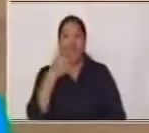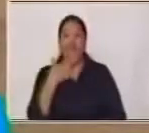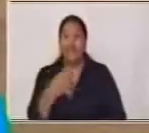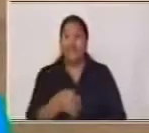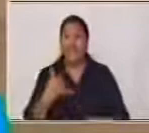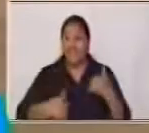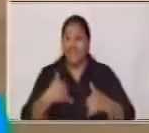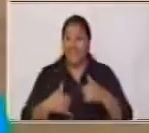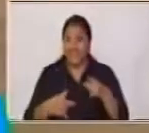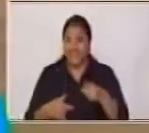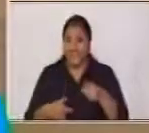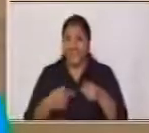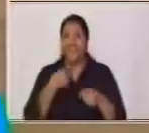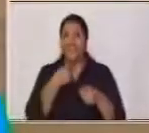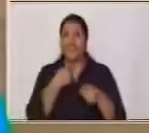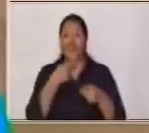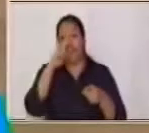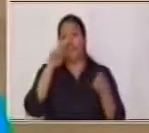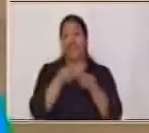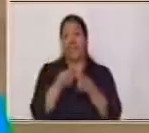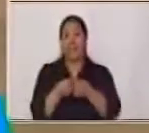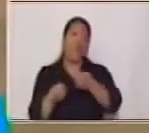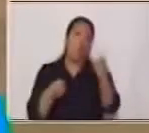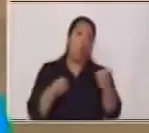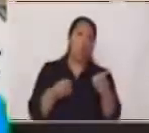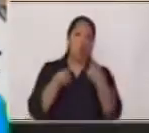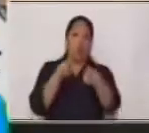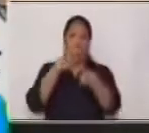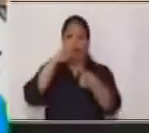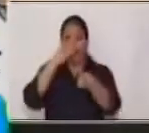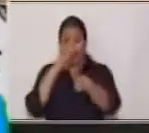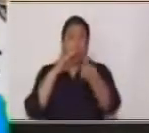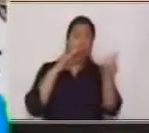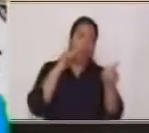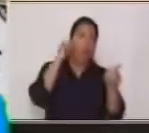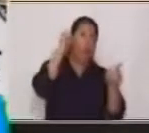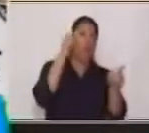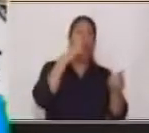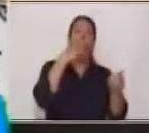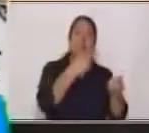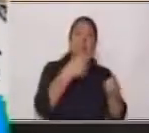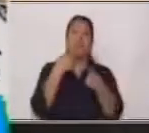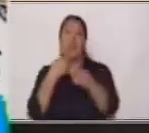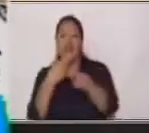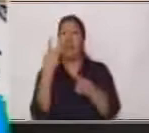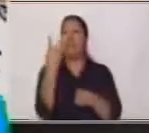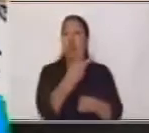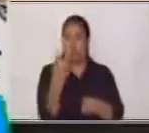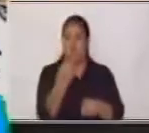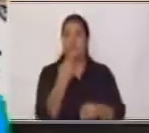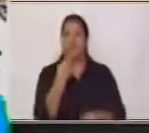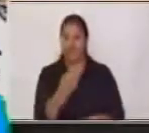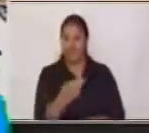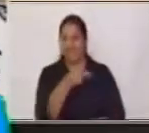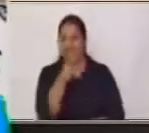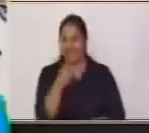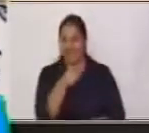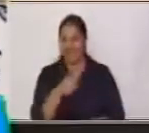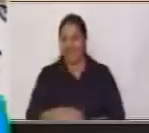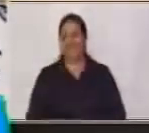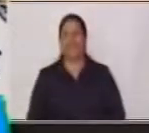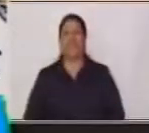Yo sé que sí También el adulto responsable Está contestando ¿Verdad? Vamos a ver Esta adivinanza Soy